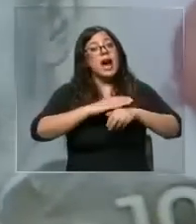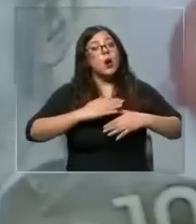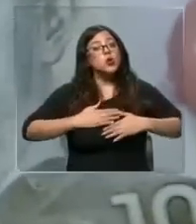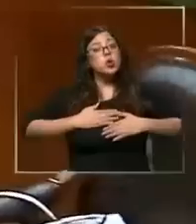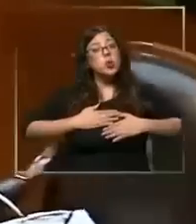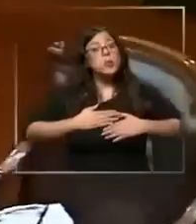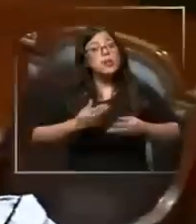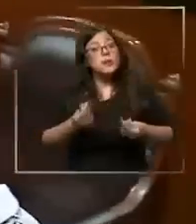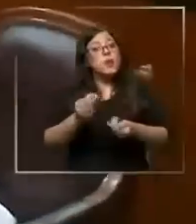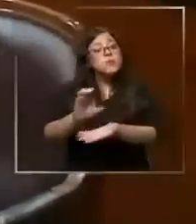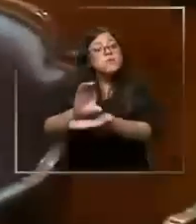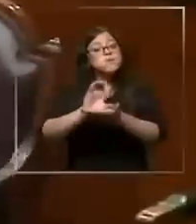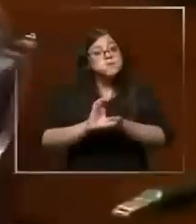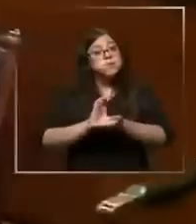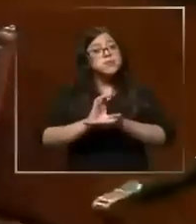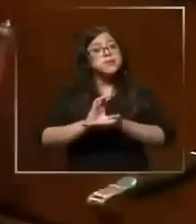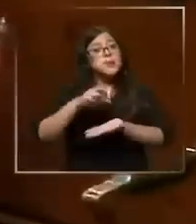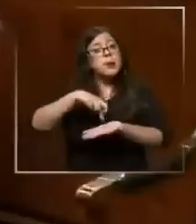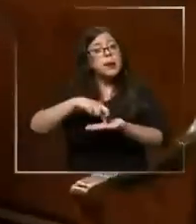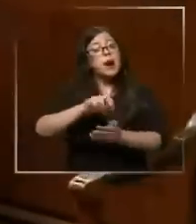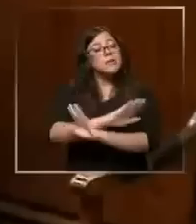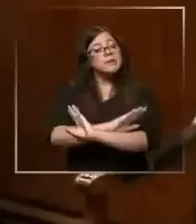parlamentario llega a su fin.